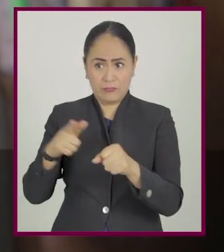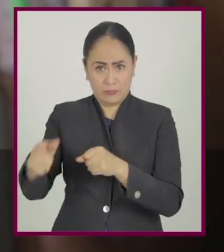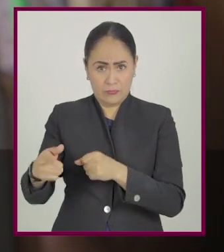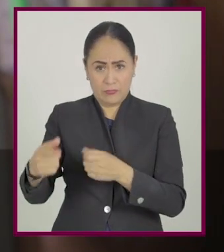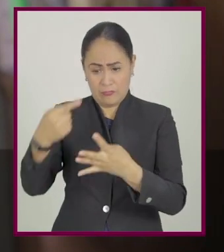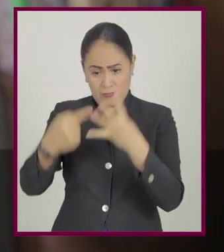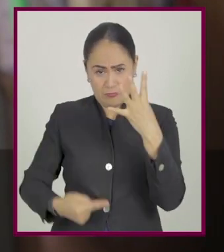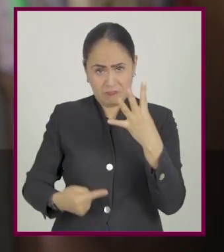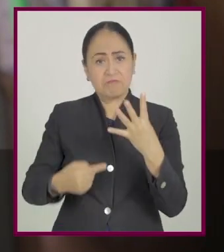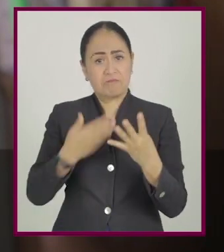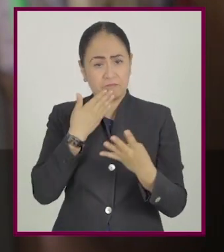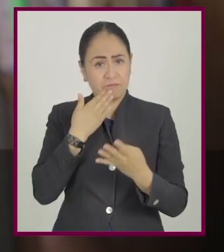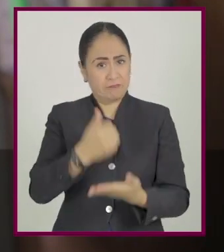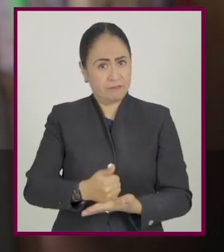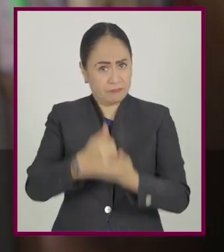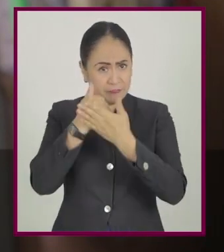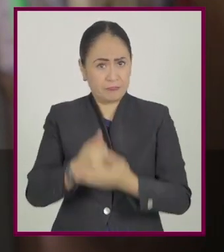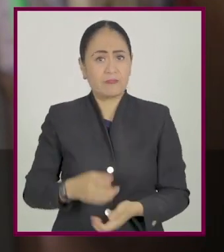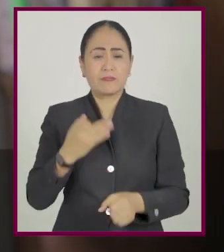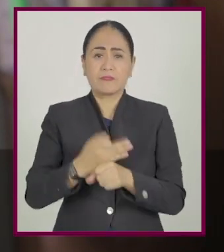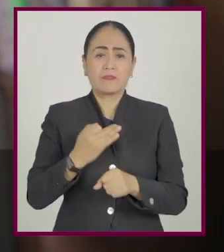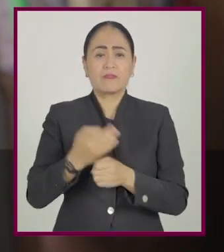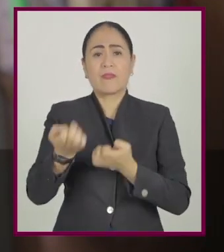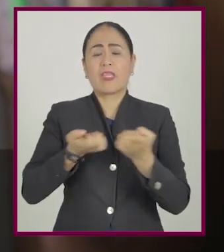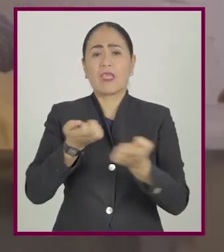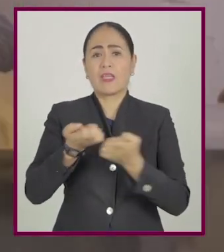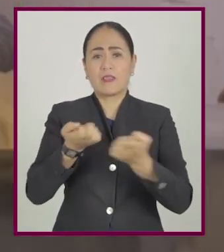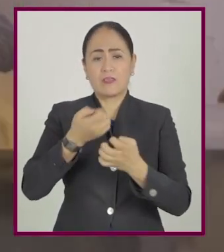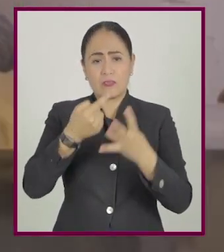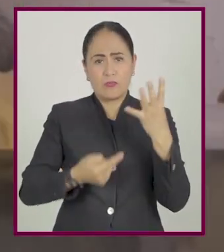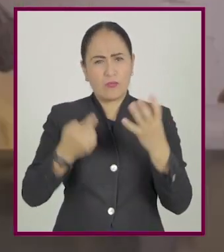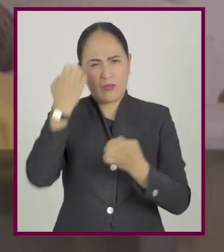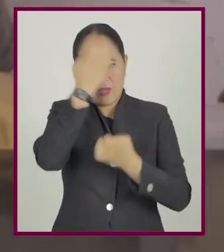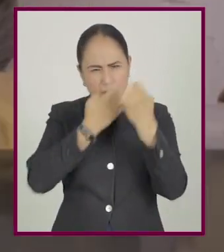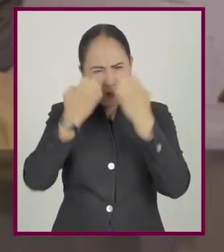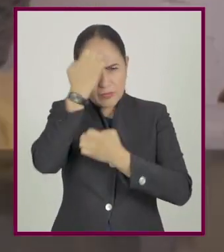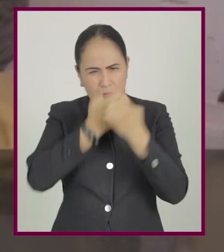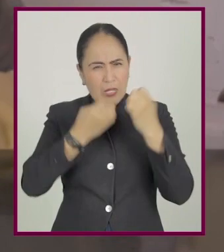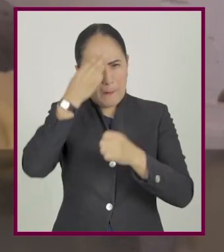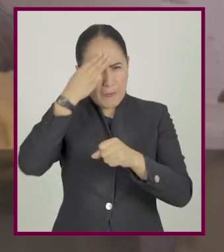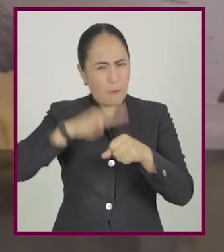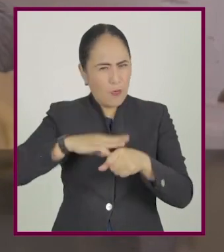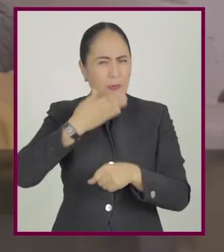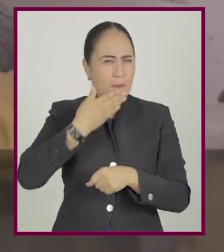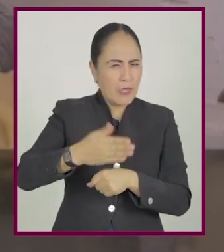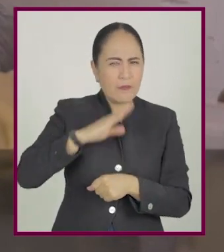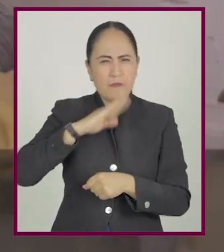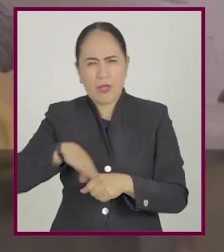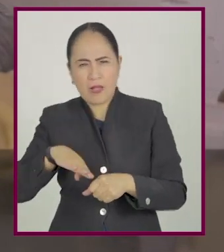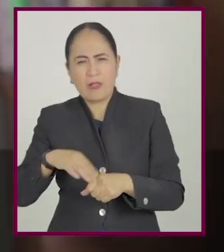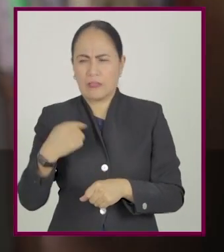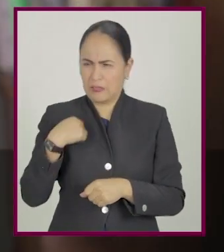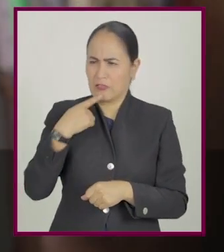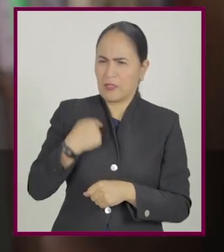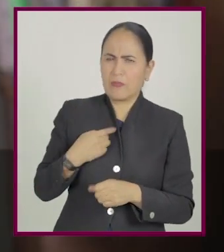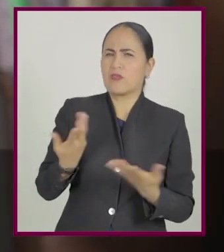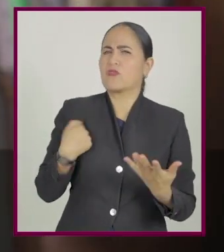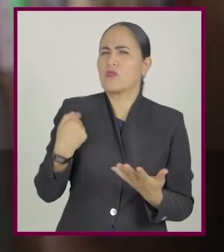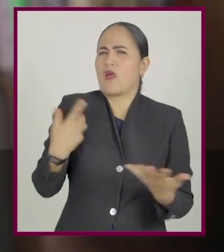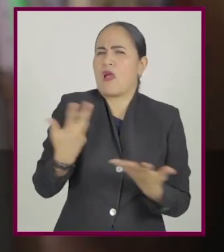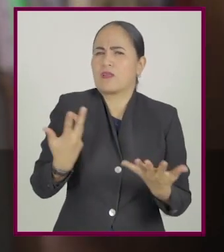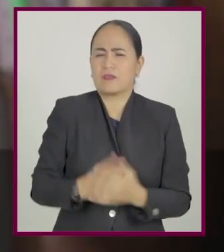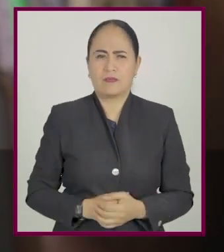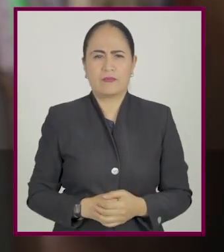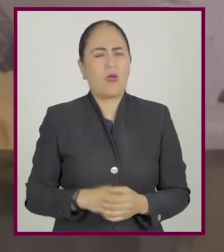encontré un ejercicio de evaluación para medir cómo estamos en cuestión de memoria. Perfecto. Dime, ¿qué tengo que hacer? Solo tienes que